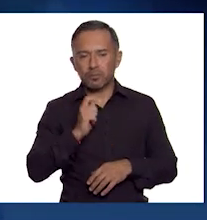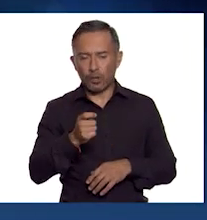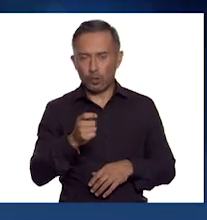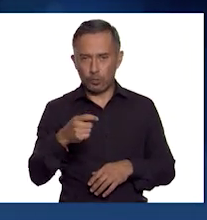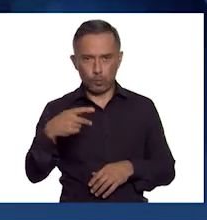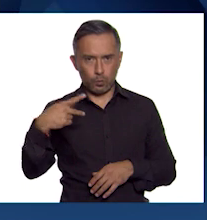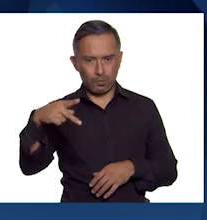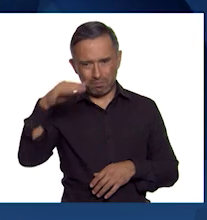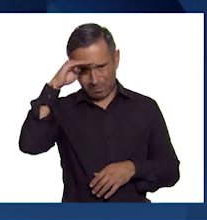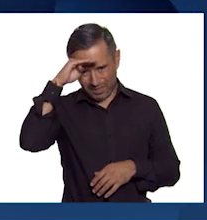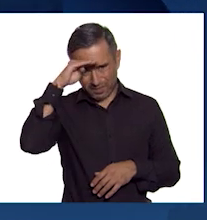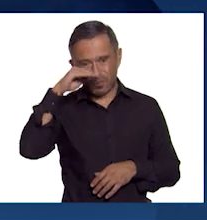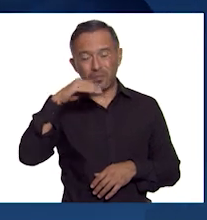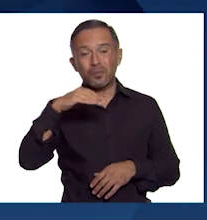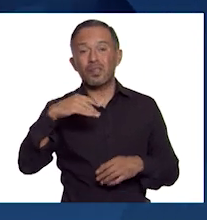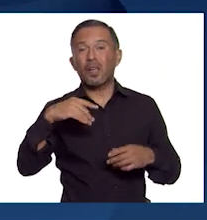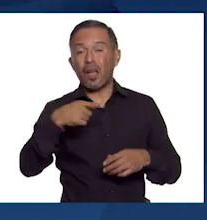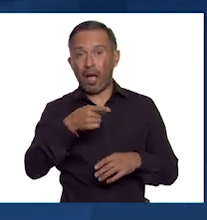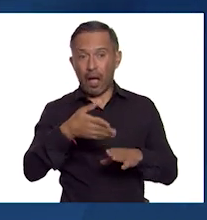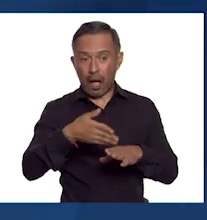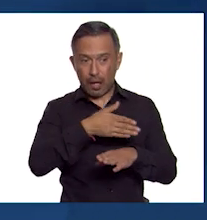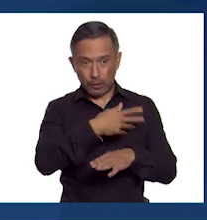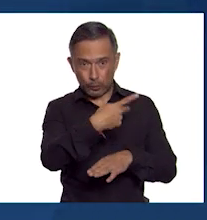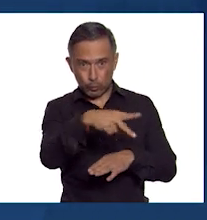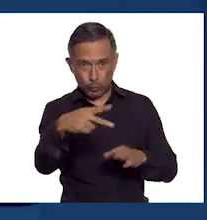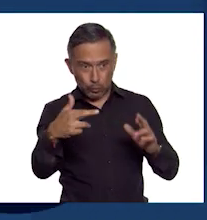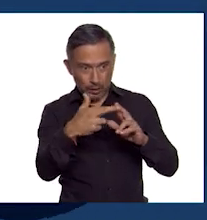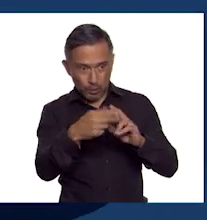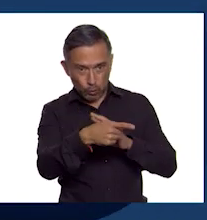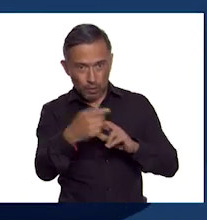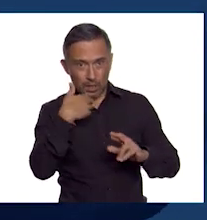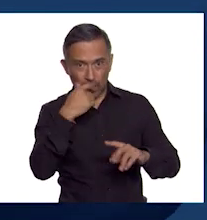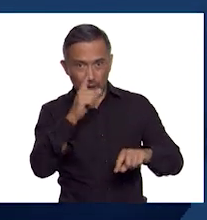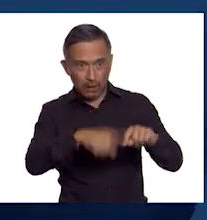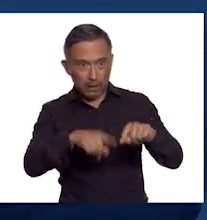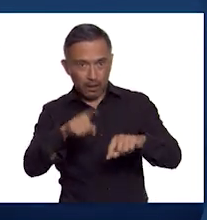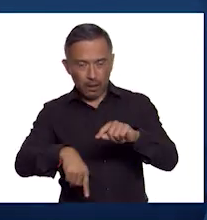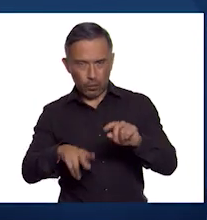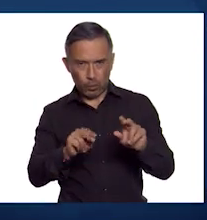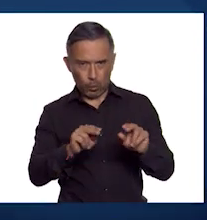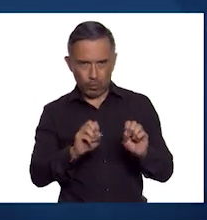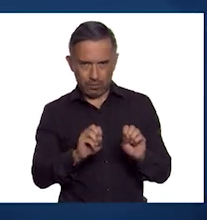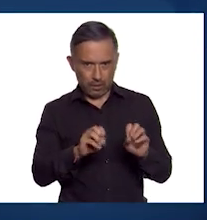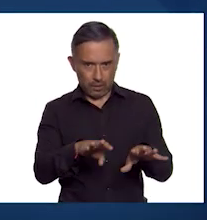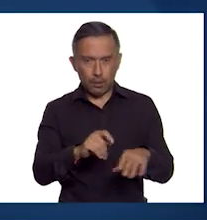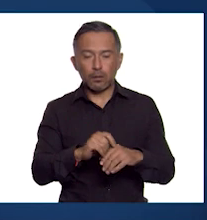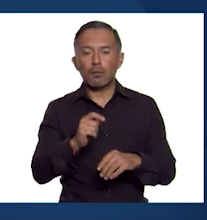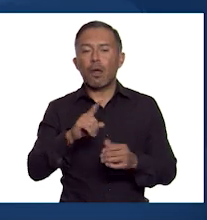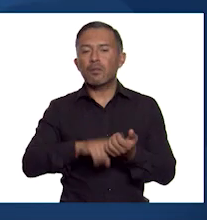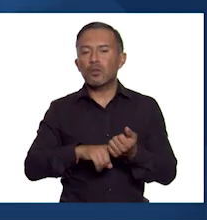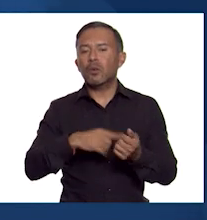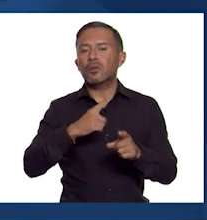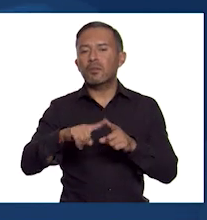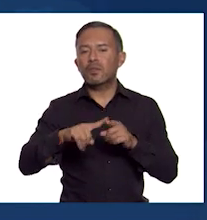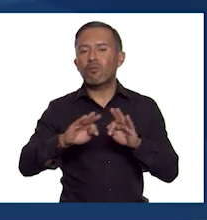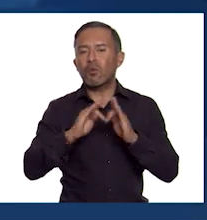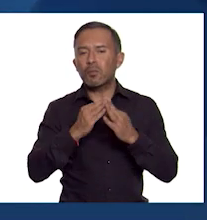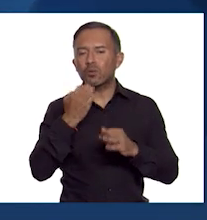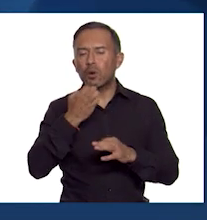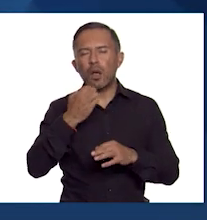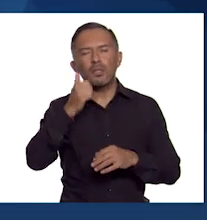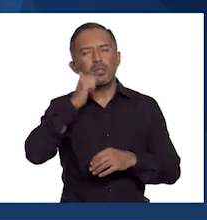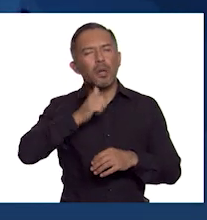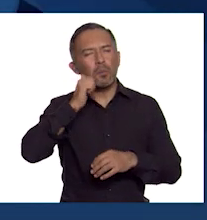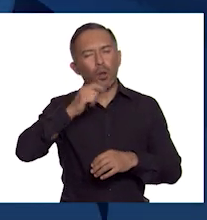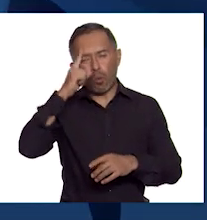pretenden eliminar las creencias preexistentes. Lo interesante de todas estas escuelas y todas formas es que siempre es el mismo objetivo,